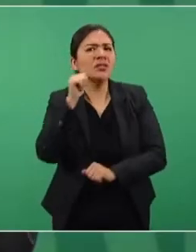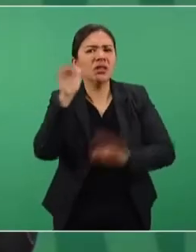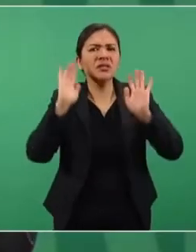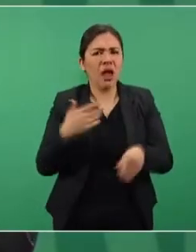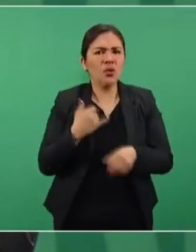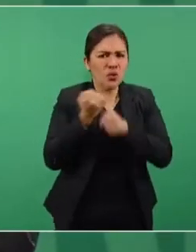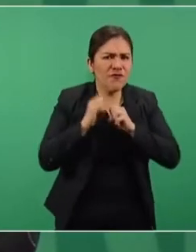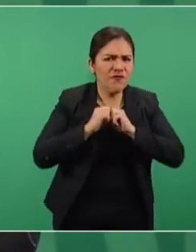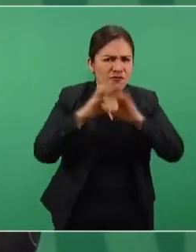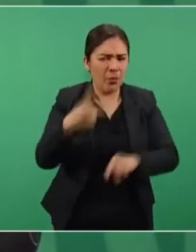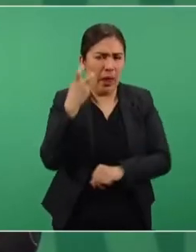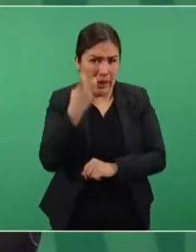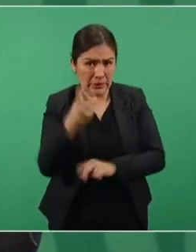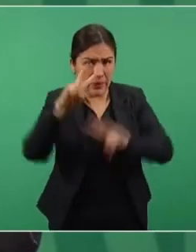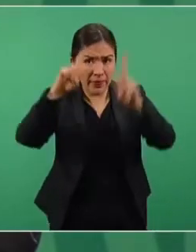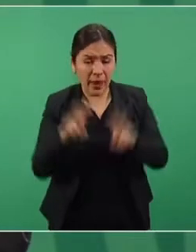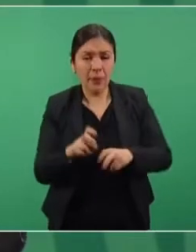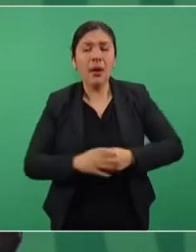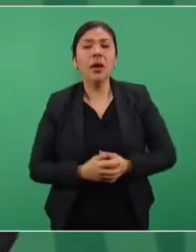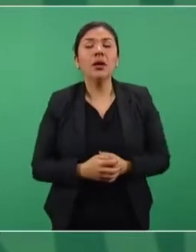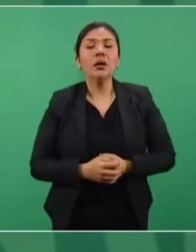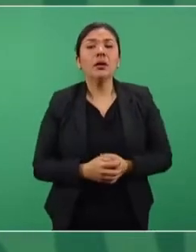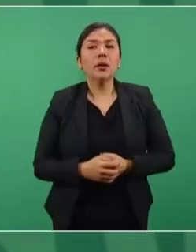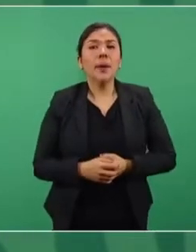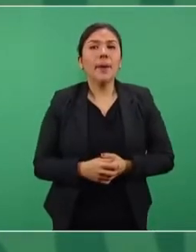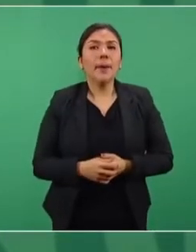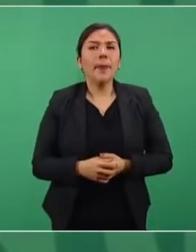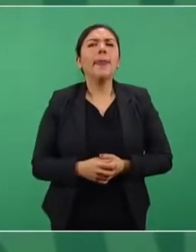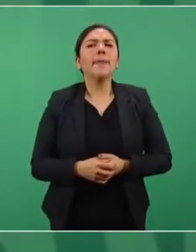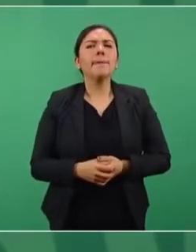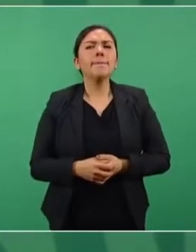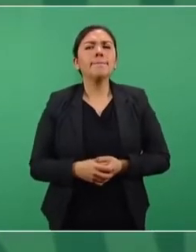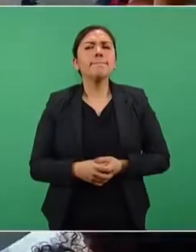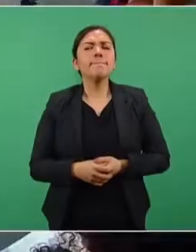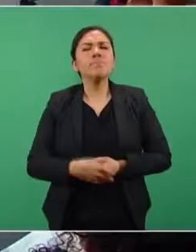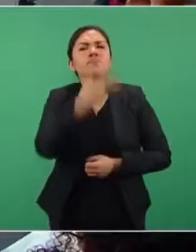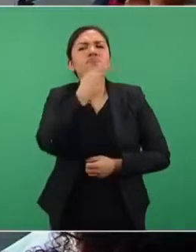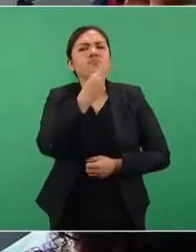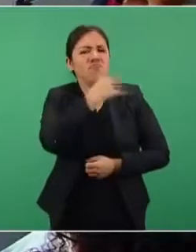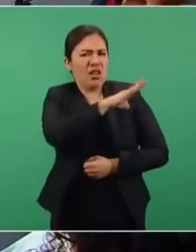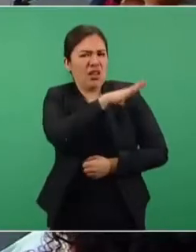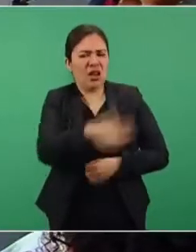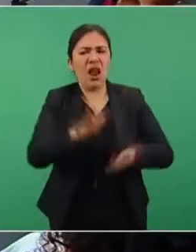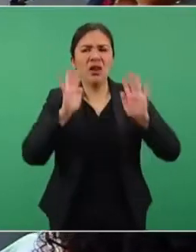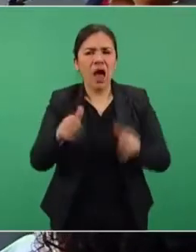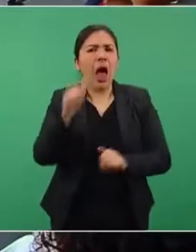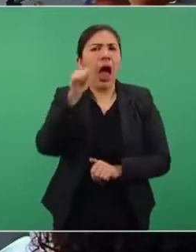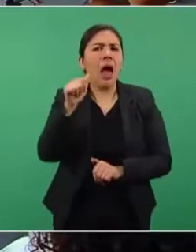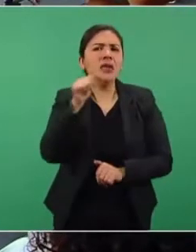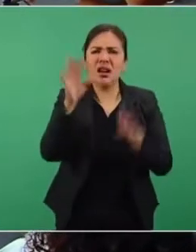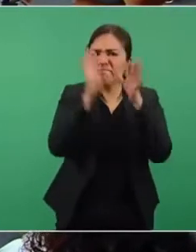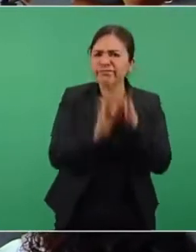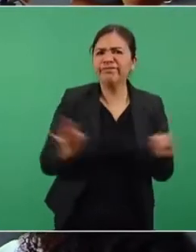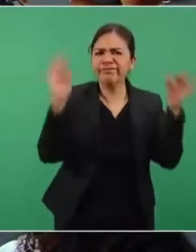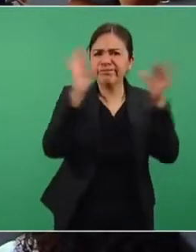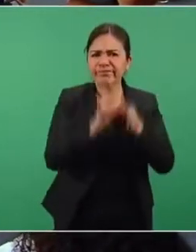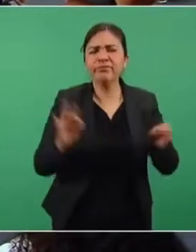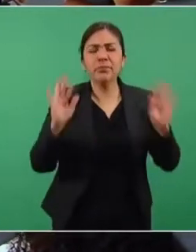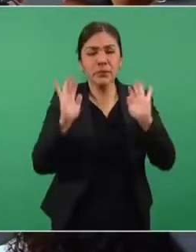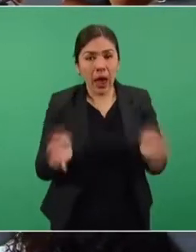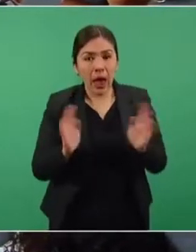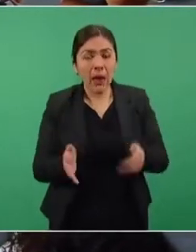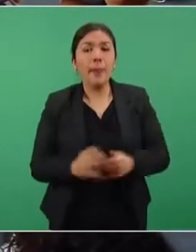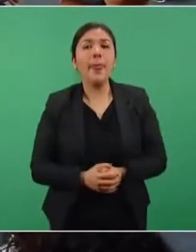sobre eso, ya el general informó ayer, está